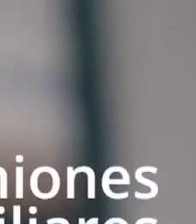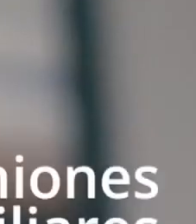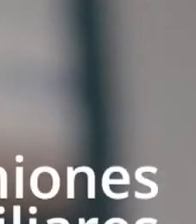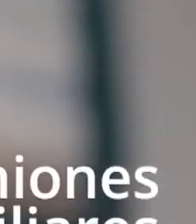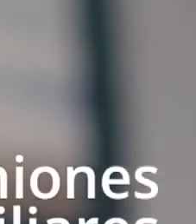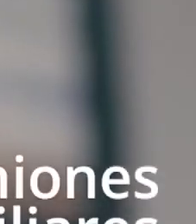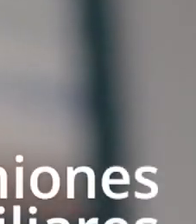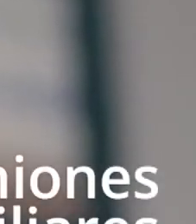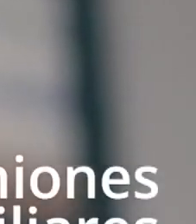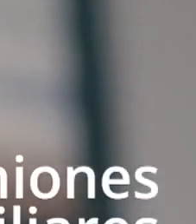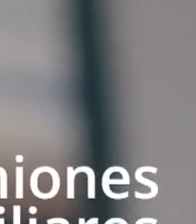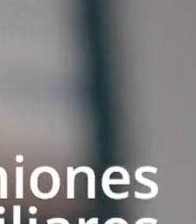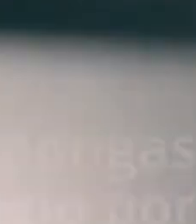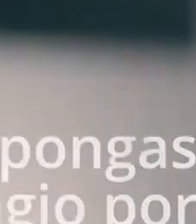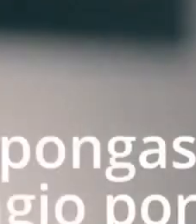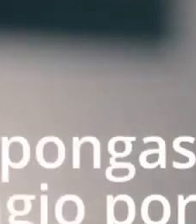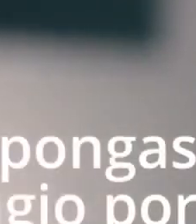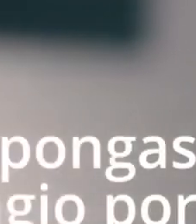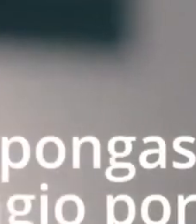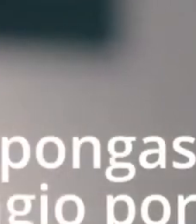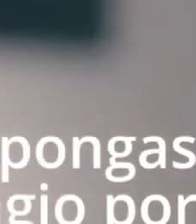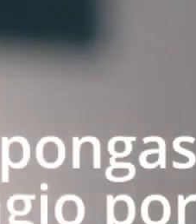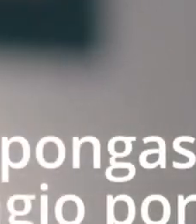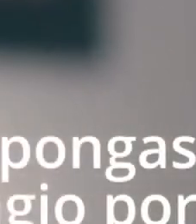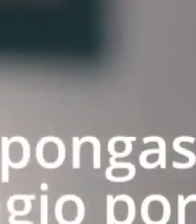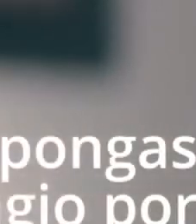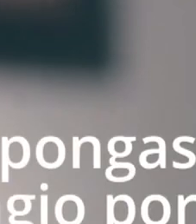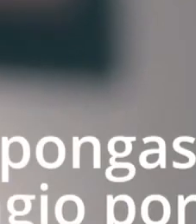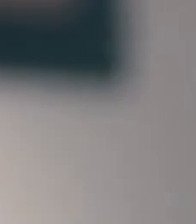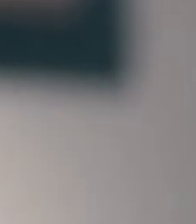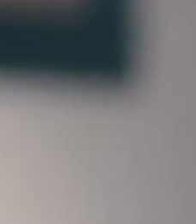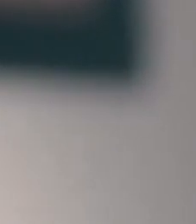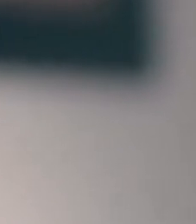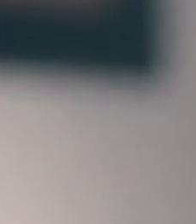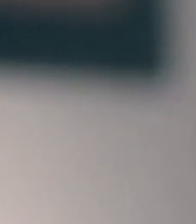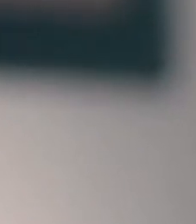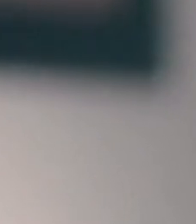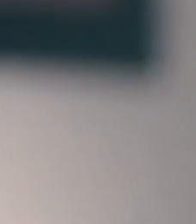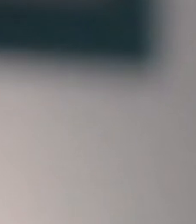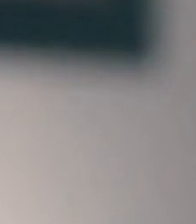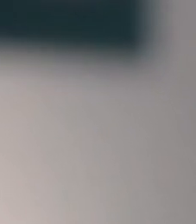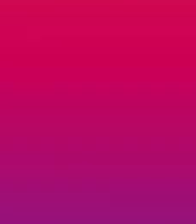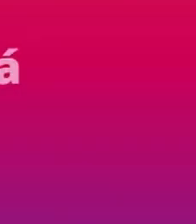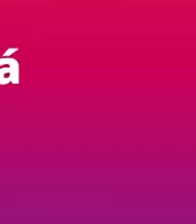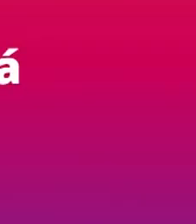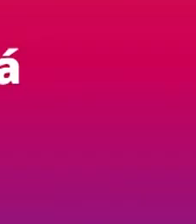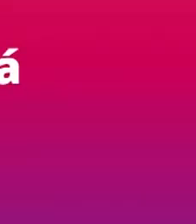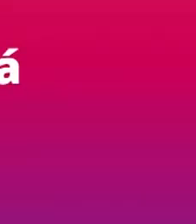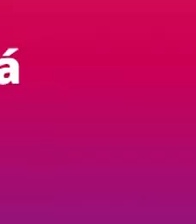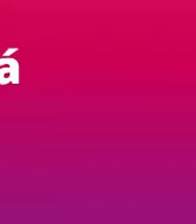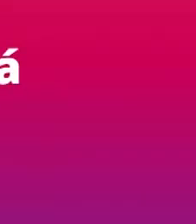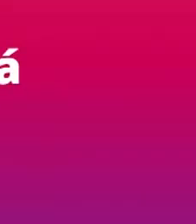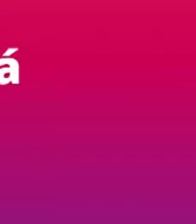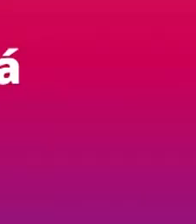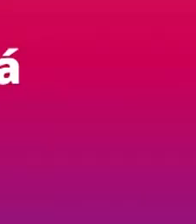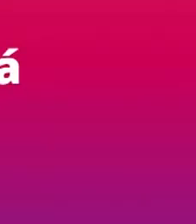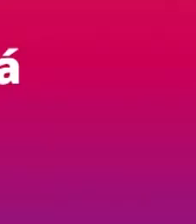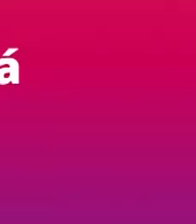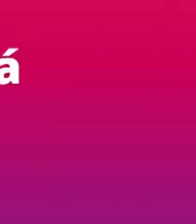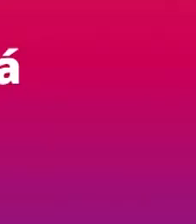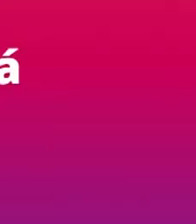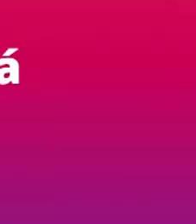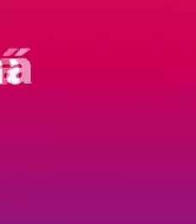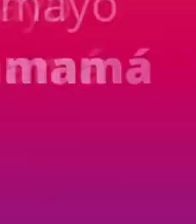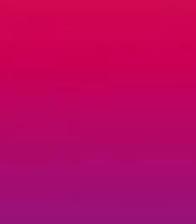Evita las reuniones familiares y no la expongas al contagio por COVID. Mucho menos en su día. Este domingo 9 de mayo,